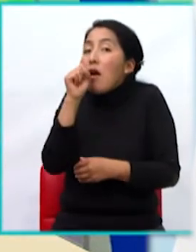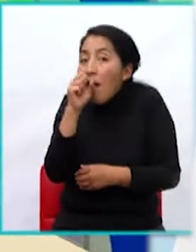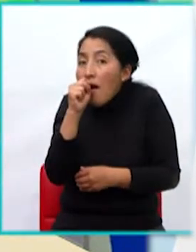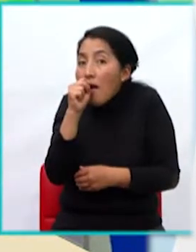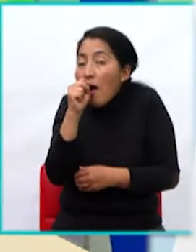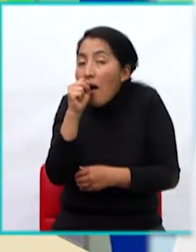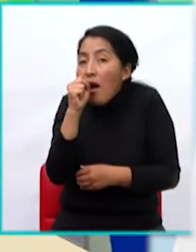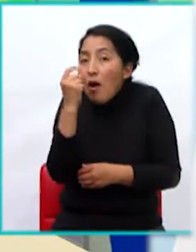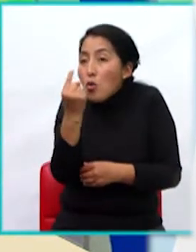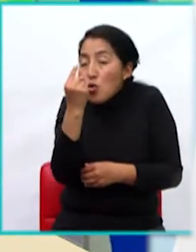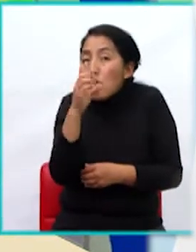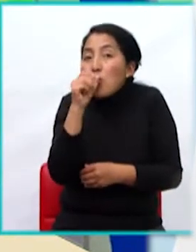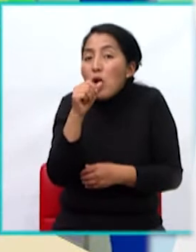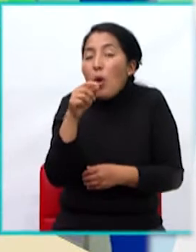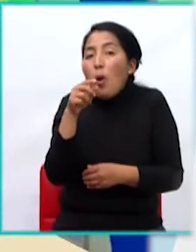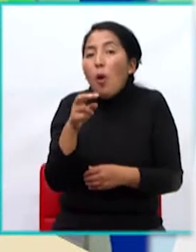este?